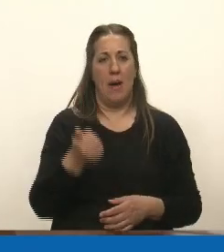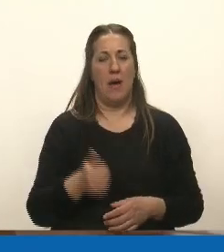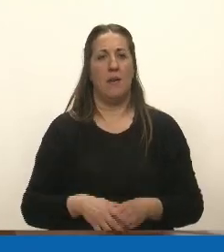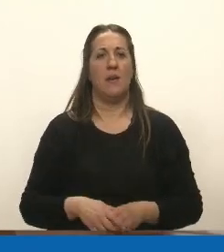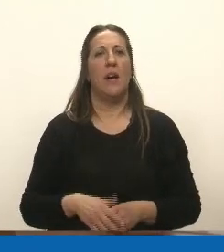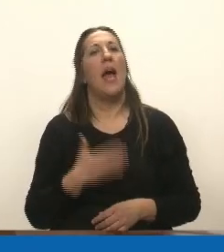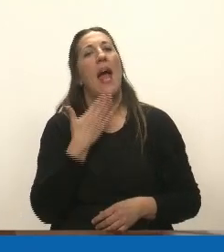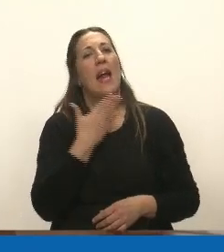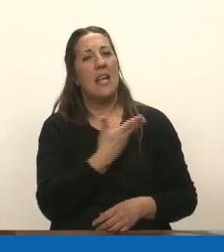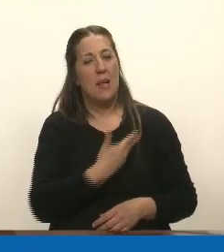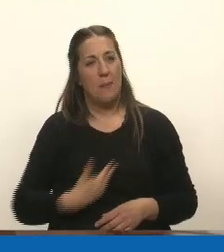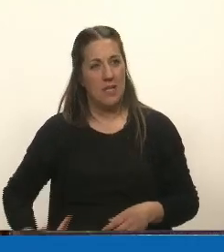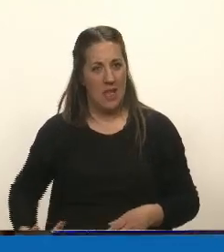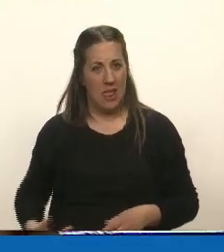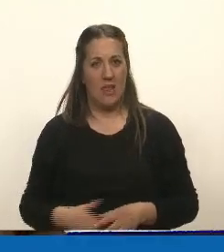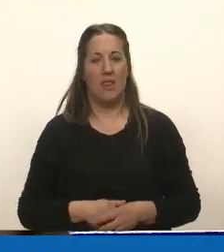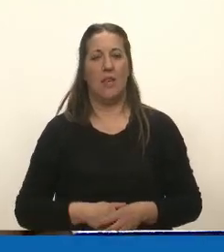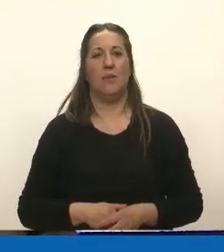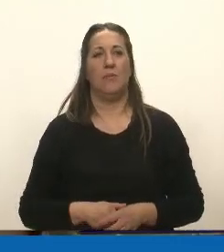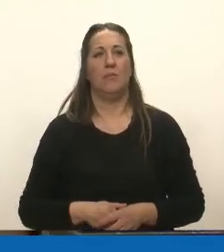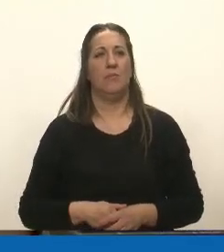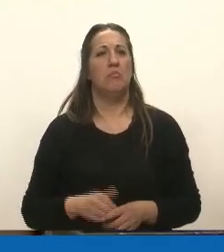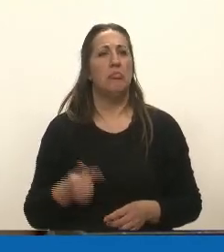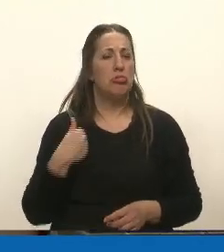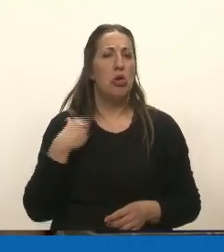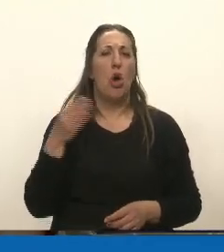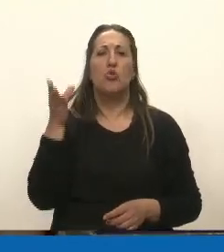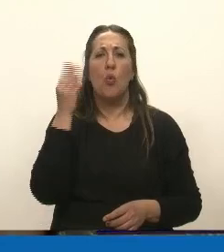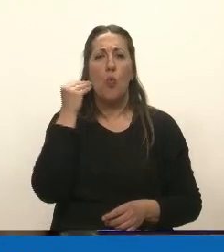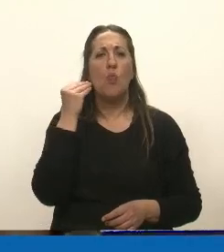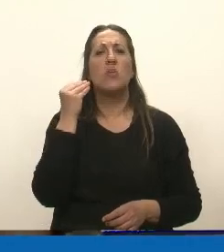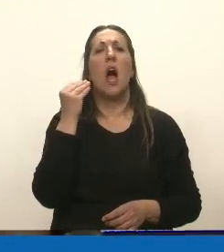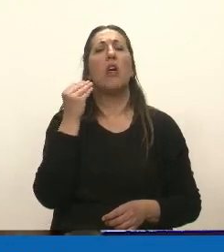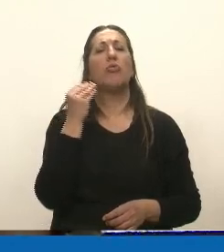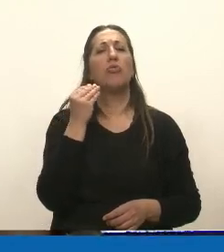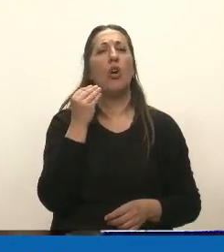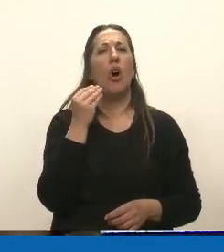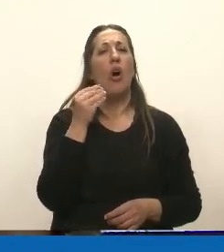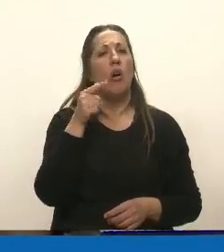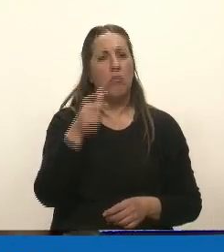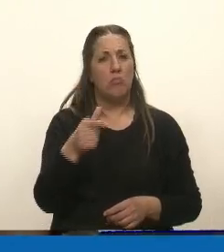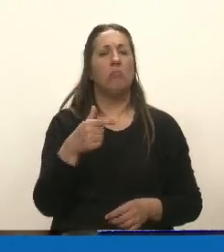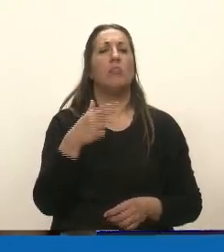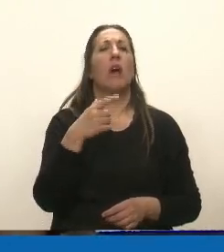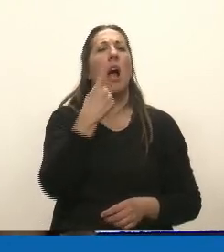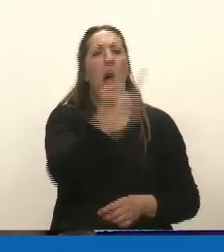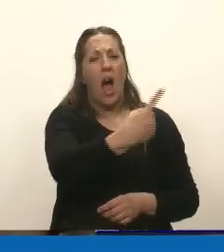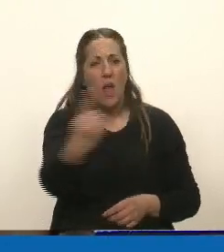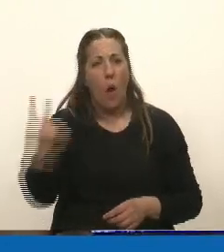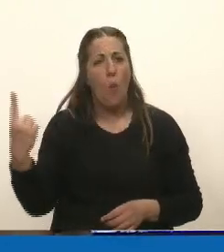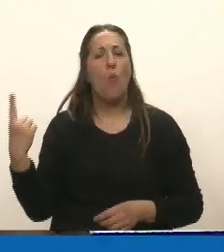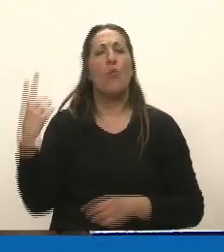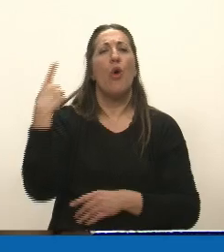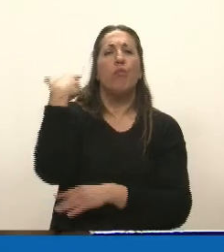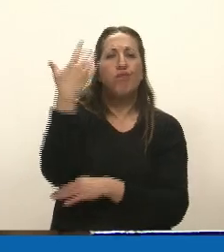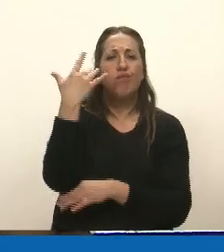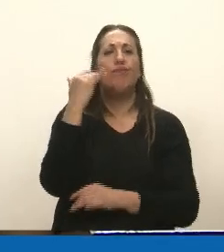Gracias, Presidente. Estoy escuchando atentamente las intervenciones con los distintos